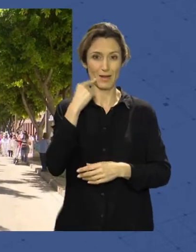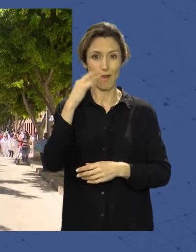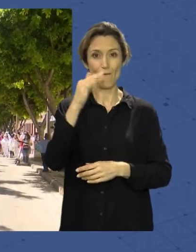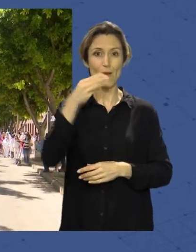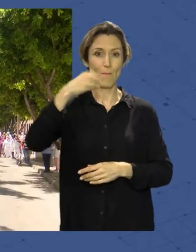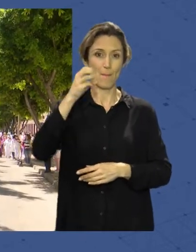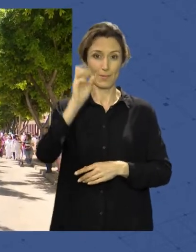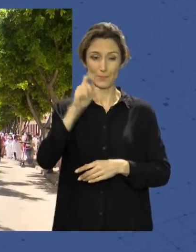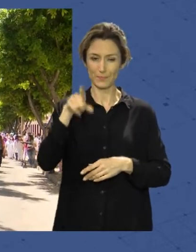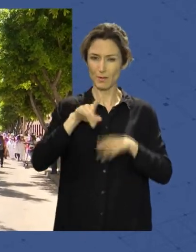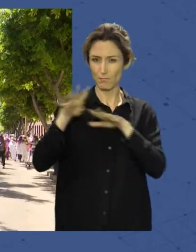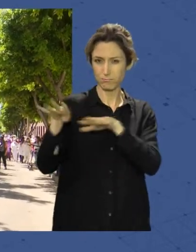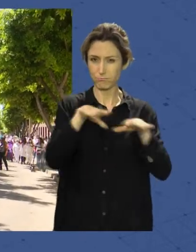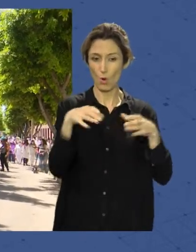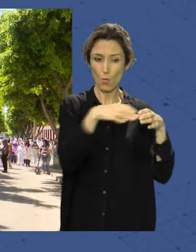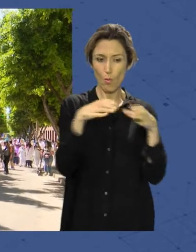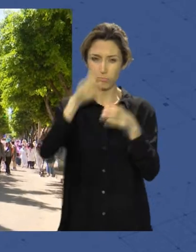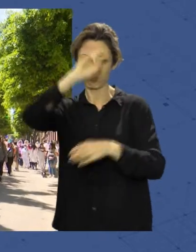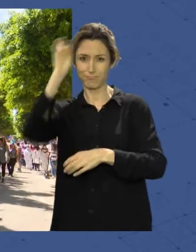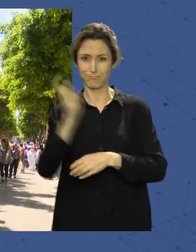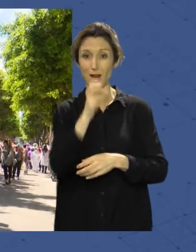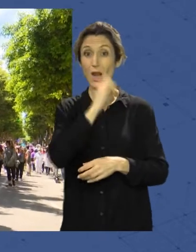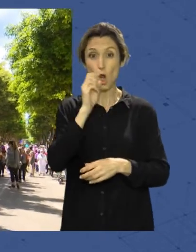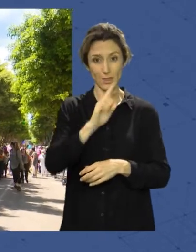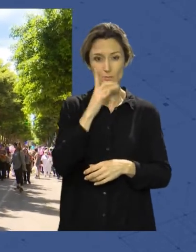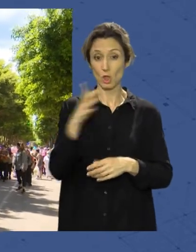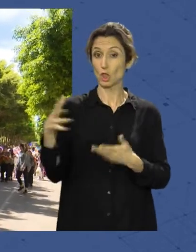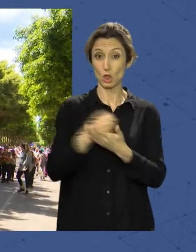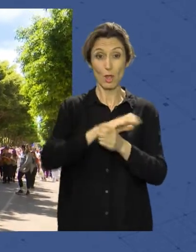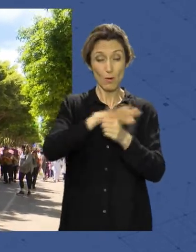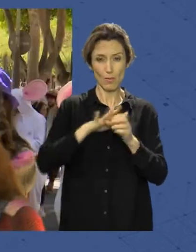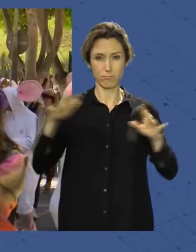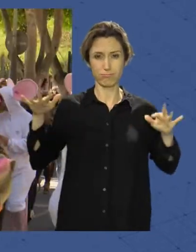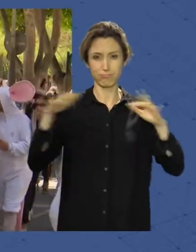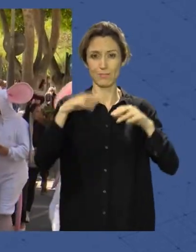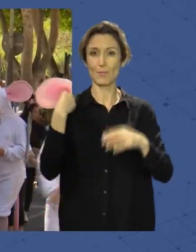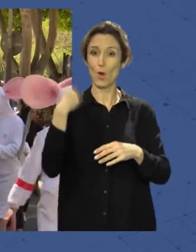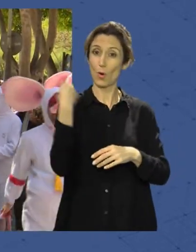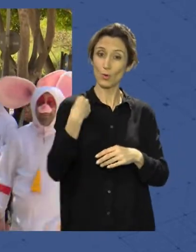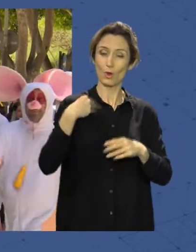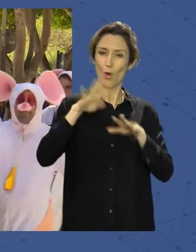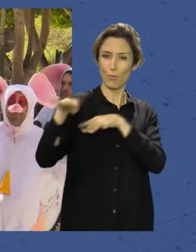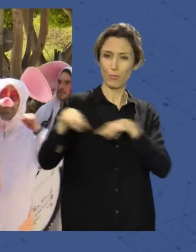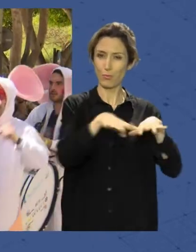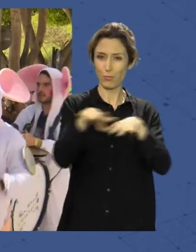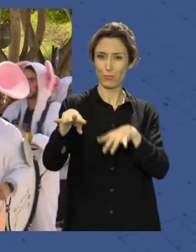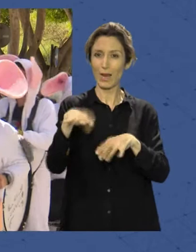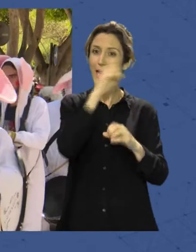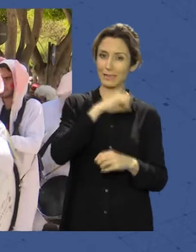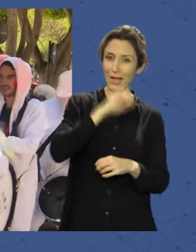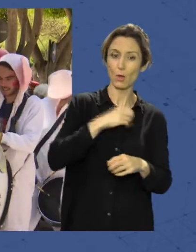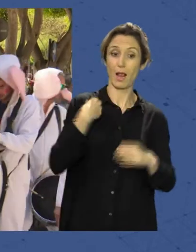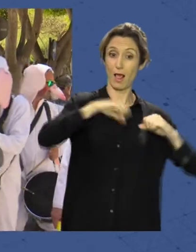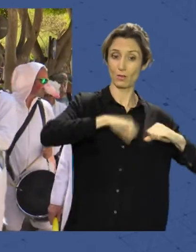contó con numerosos grupos del carnaval no cantado que han acudido de toda la provincia, junto con el desfile de grupos del carnaval cantado, tanto adulto como el del